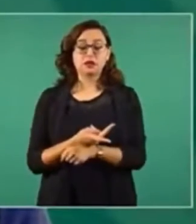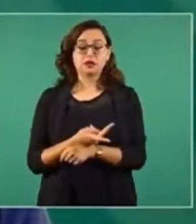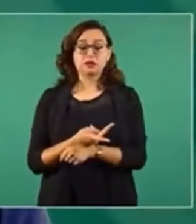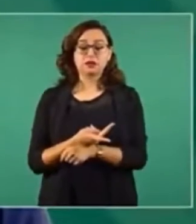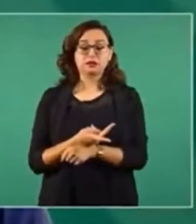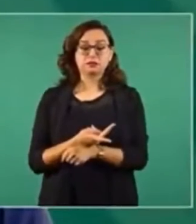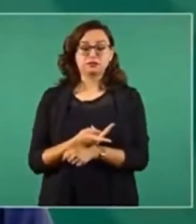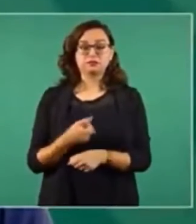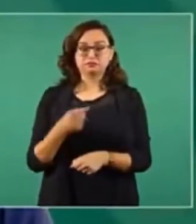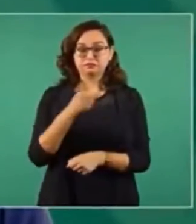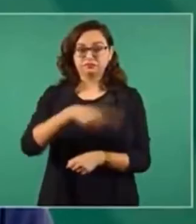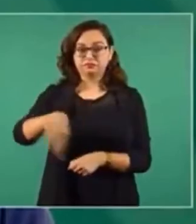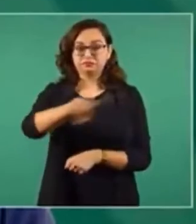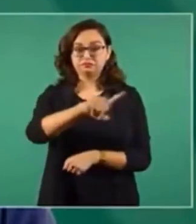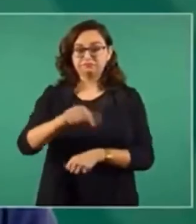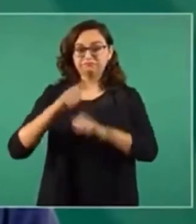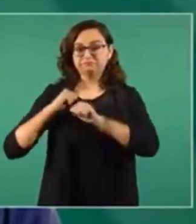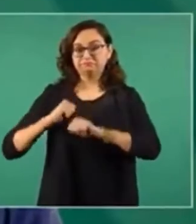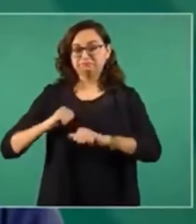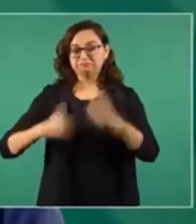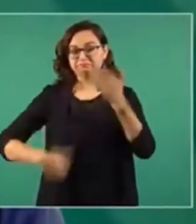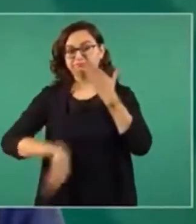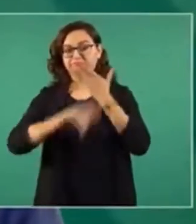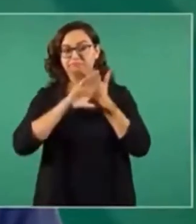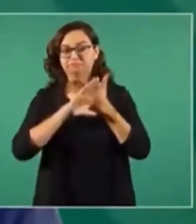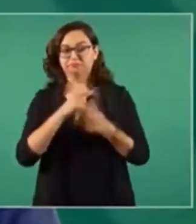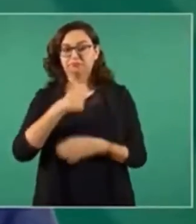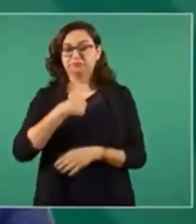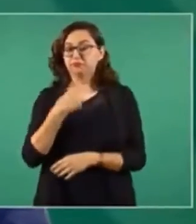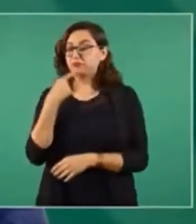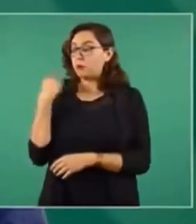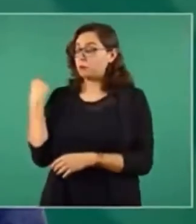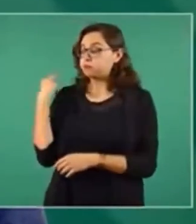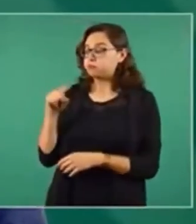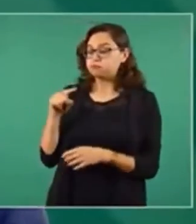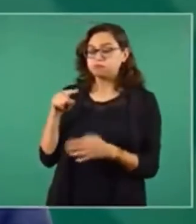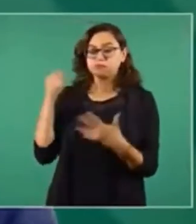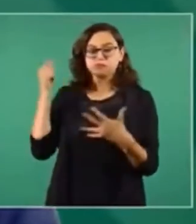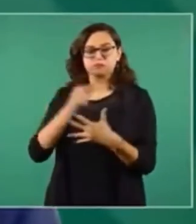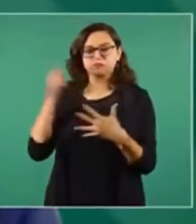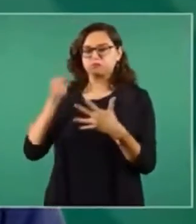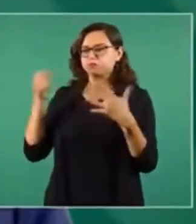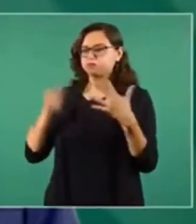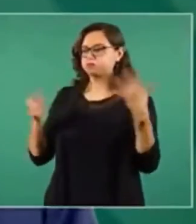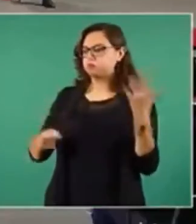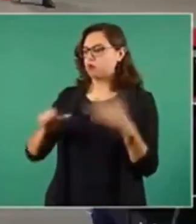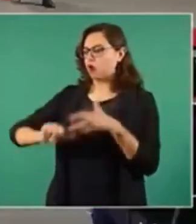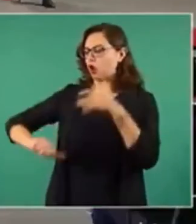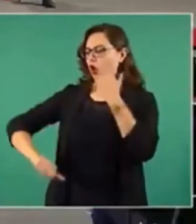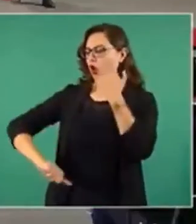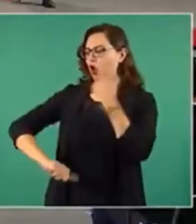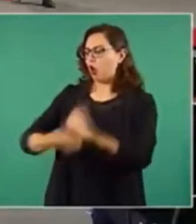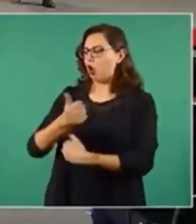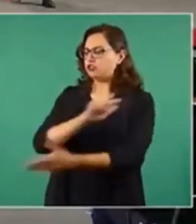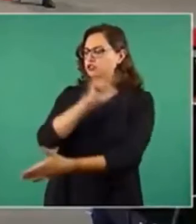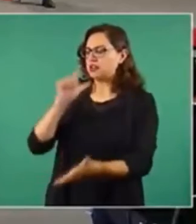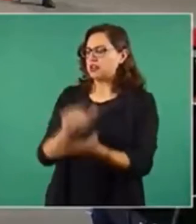denunciaron creo que fueron 11 delitos casi todo el código penal